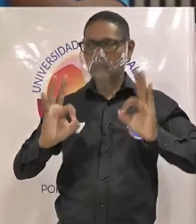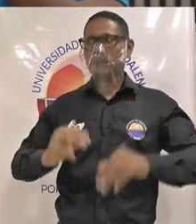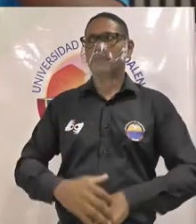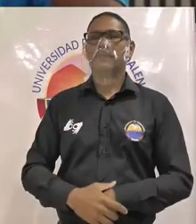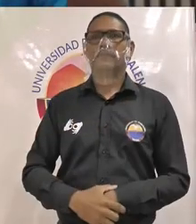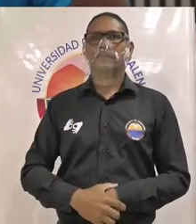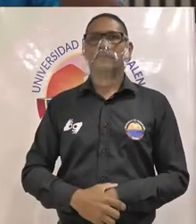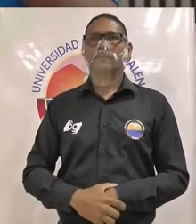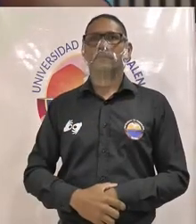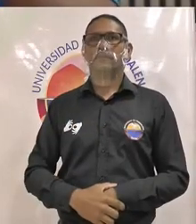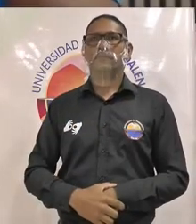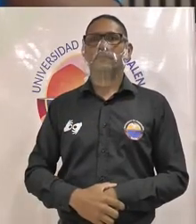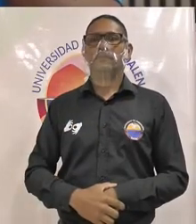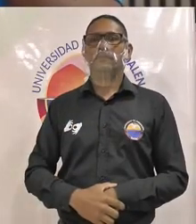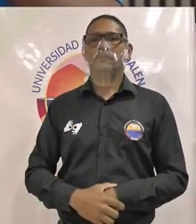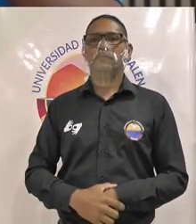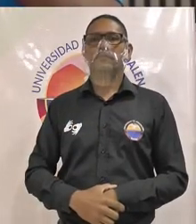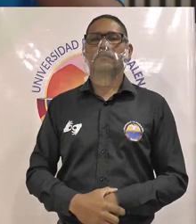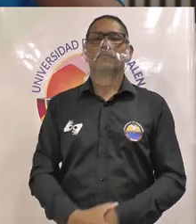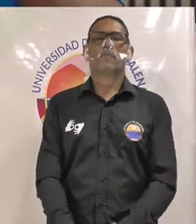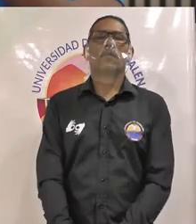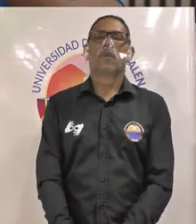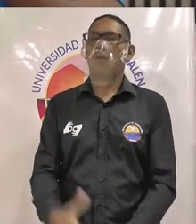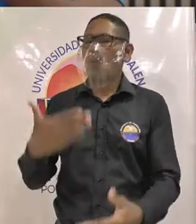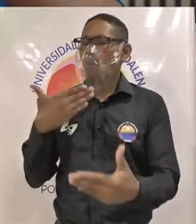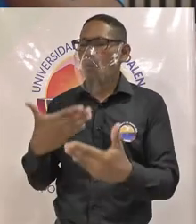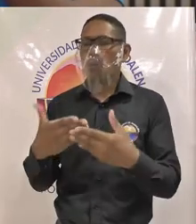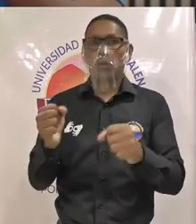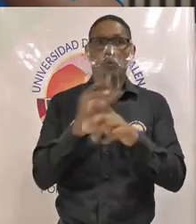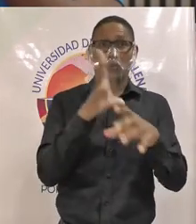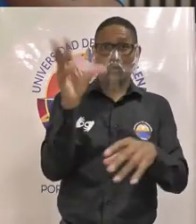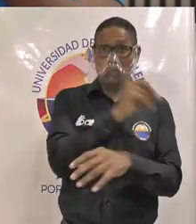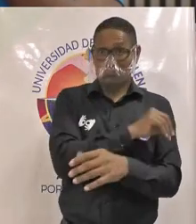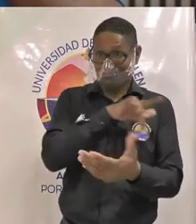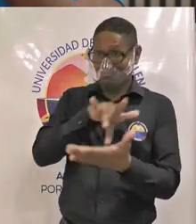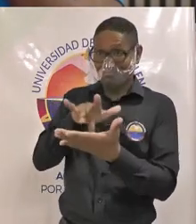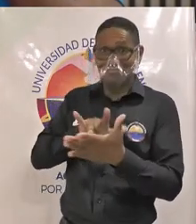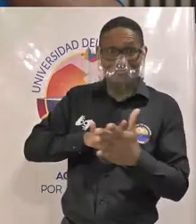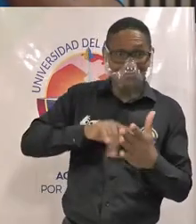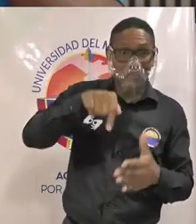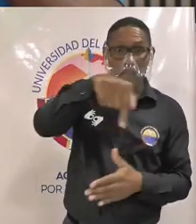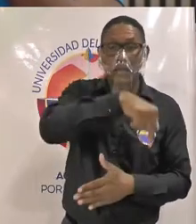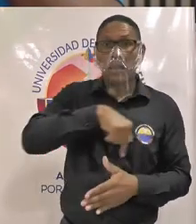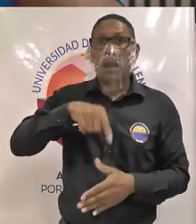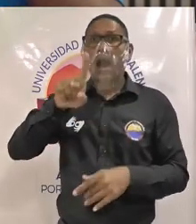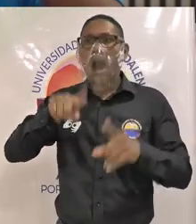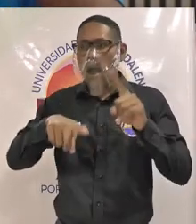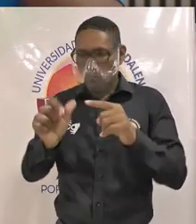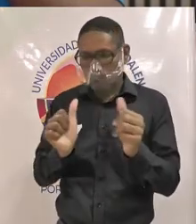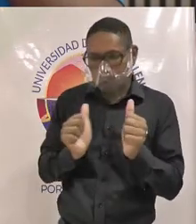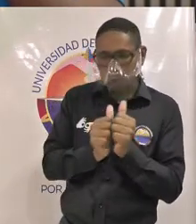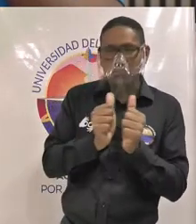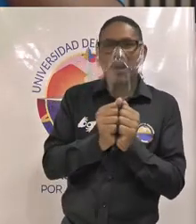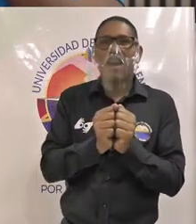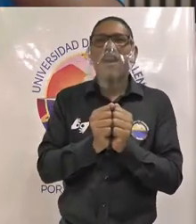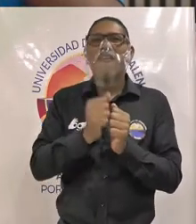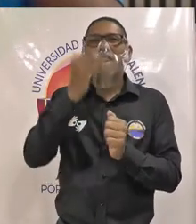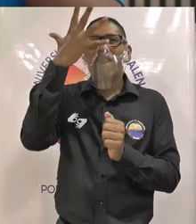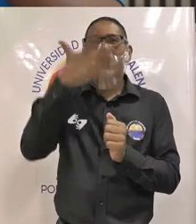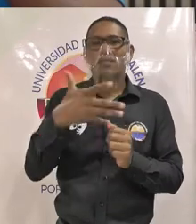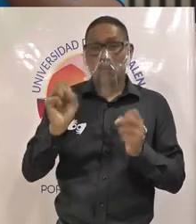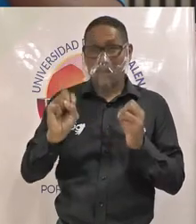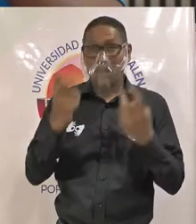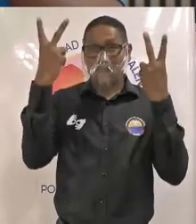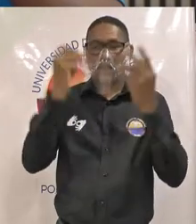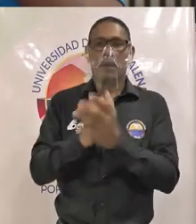bueno buenos días inicialmente a todas y todos los presentes los que nos acompañan en la transmisión del facebook live en el